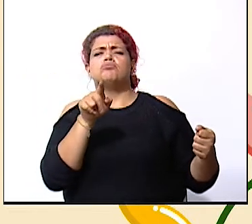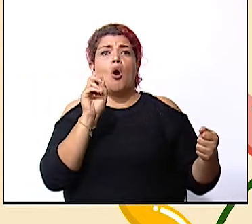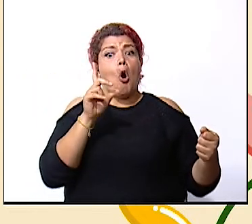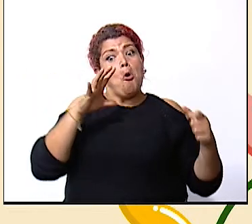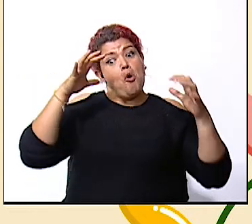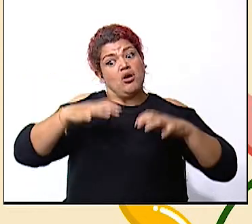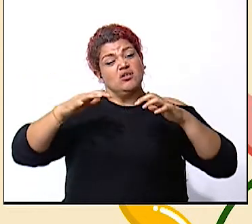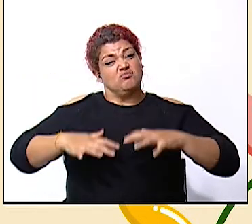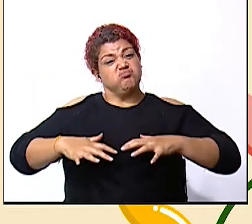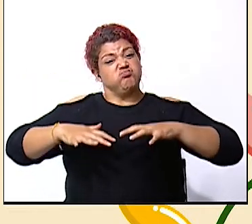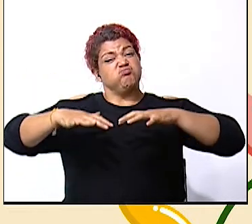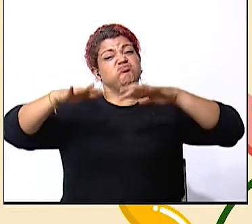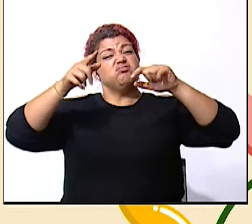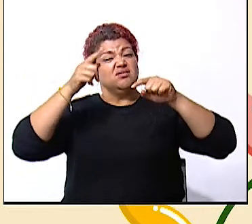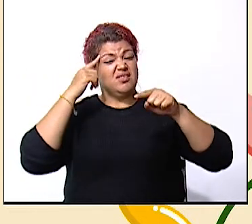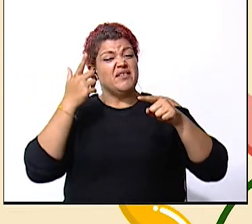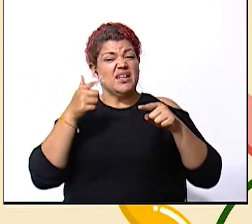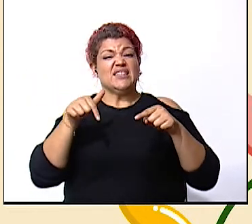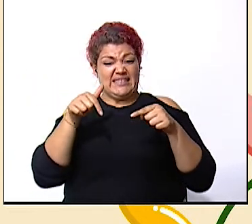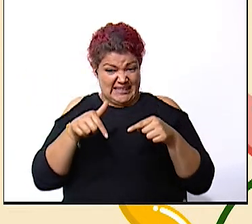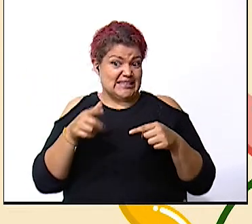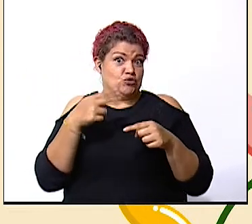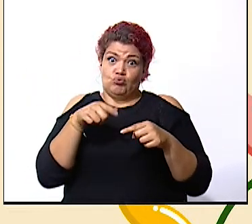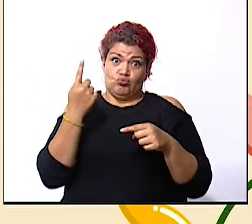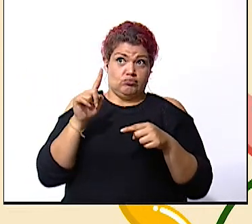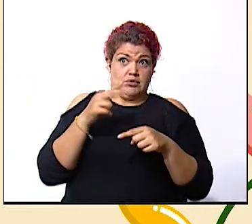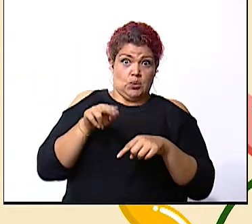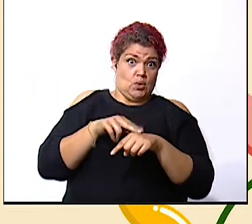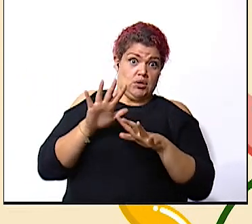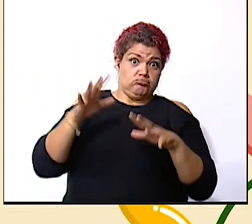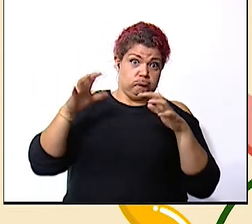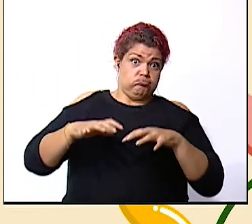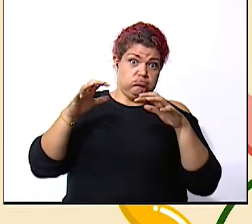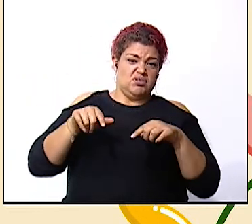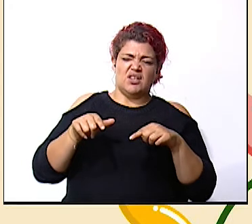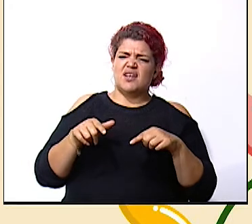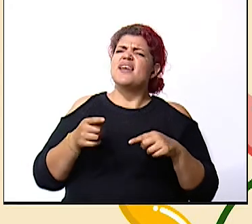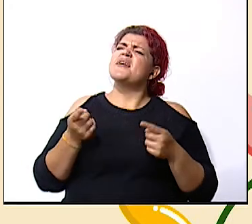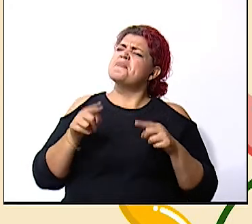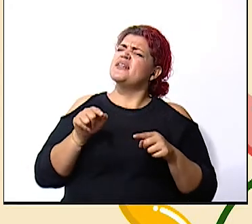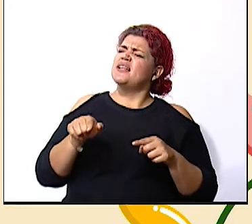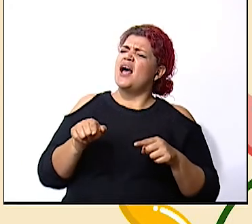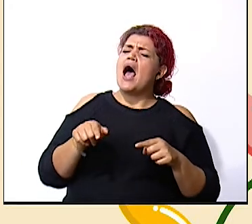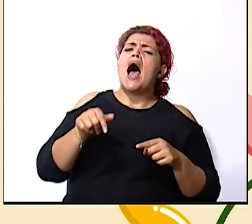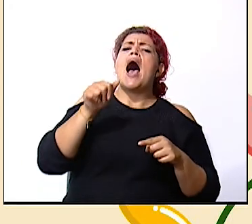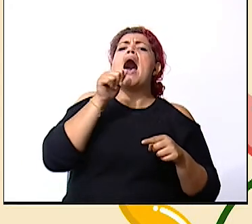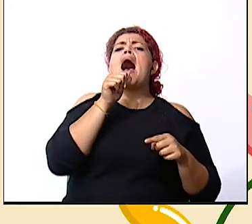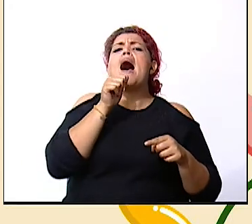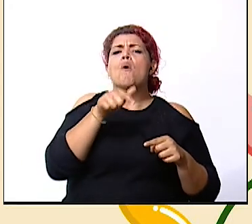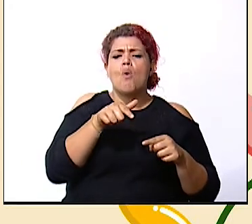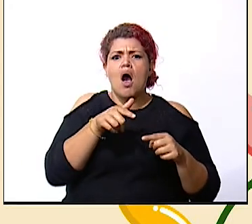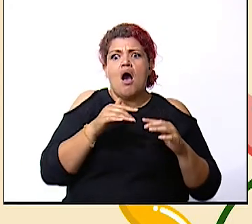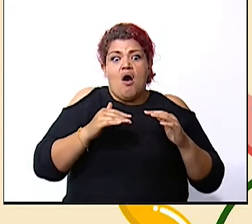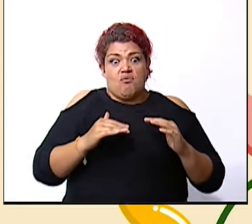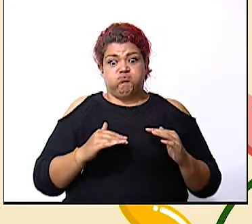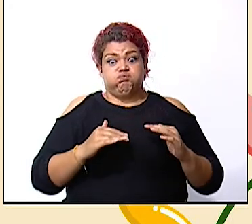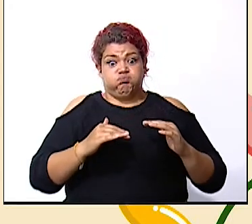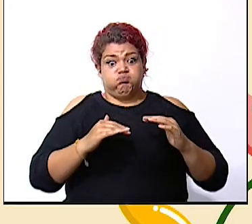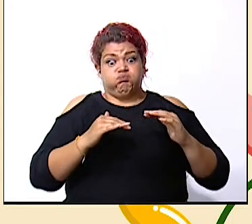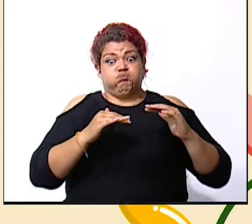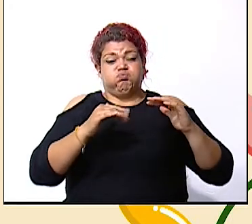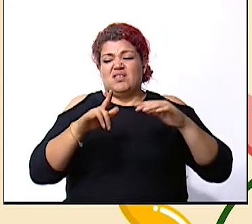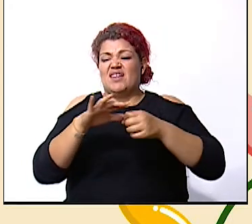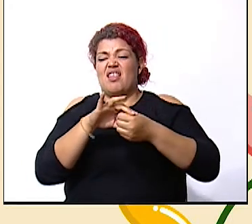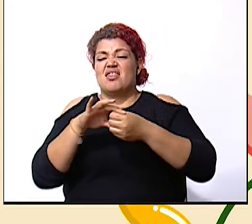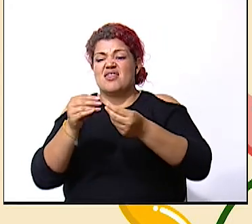inundación va a ser ese fenómeno natural donde ¿qué pasa? el agua sobrepasa y cubre